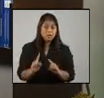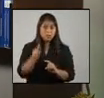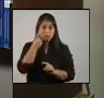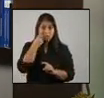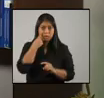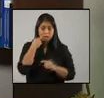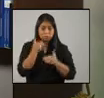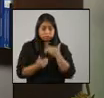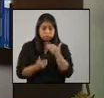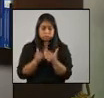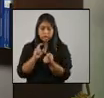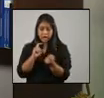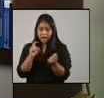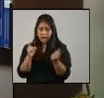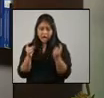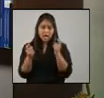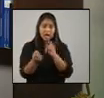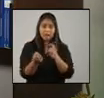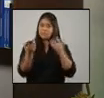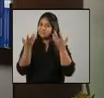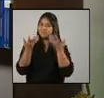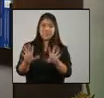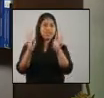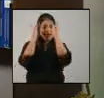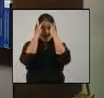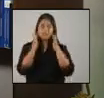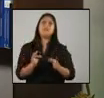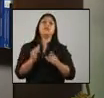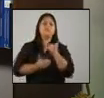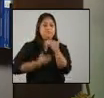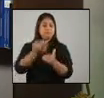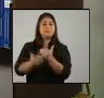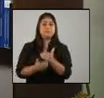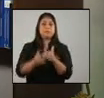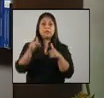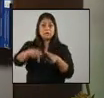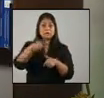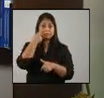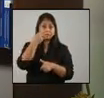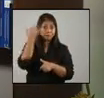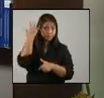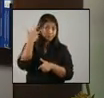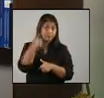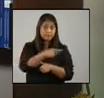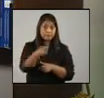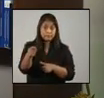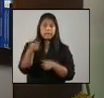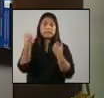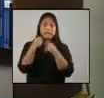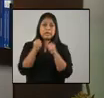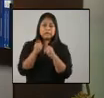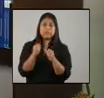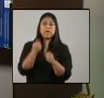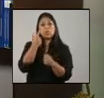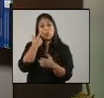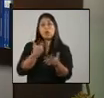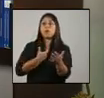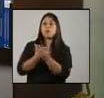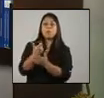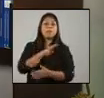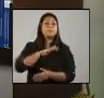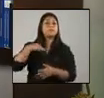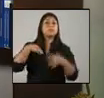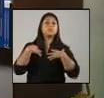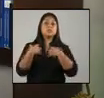transformación es la que ya está definida. En los próximos días se levantará un evento en el Ministerio de Salud para